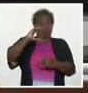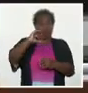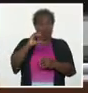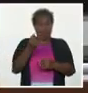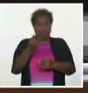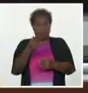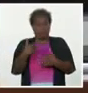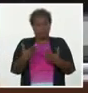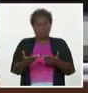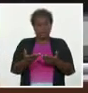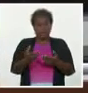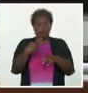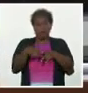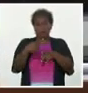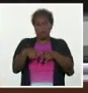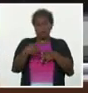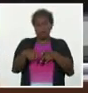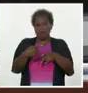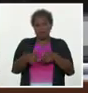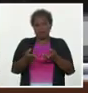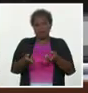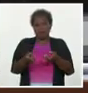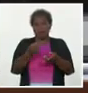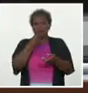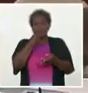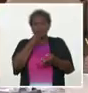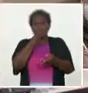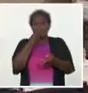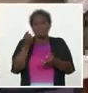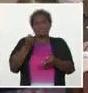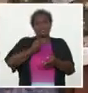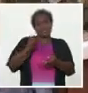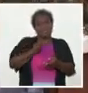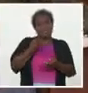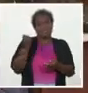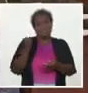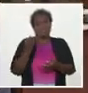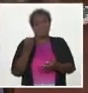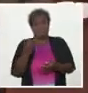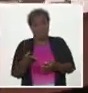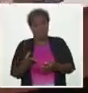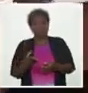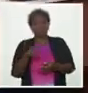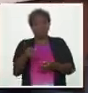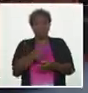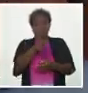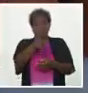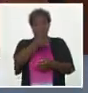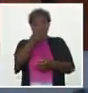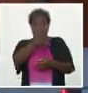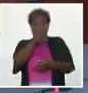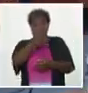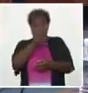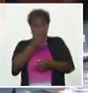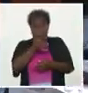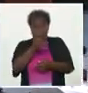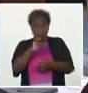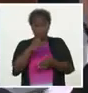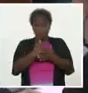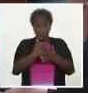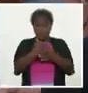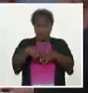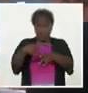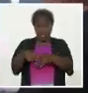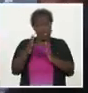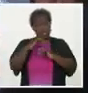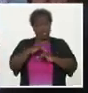procedimientos que pudieran ser motivos de fraudes. El mandatario alertó que estos no son promovidos ni avalados por el